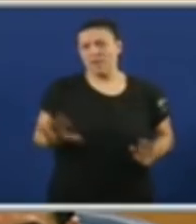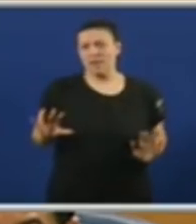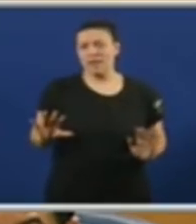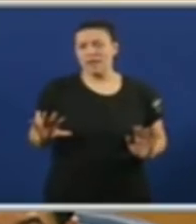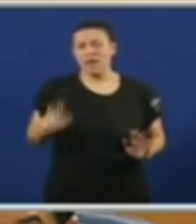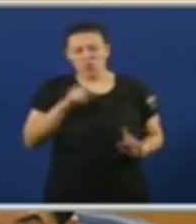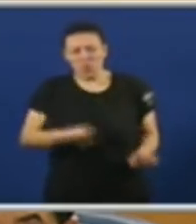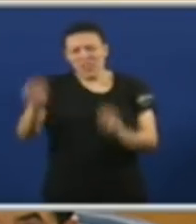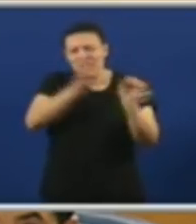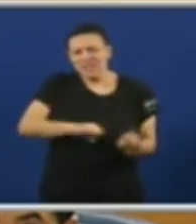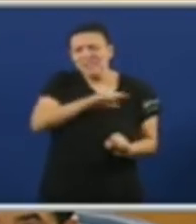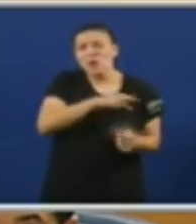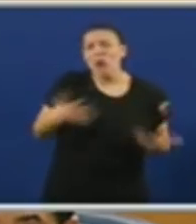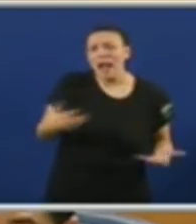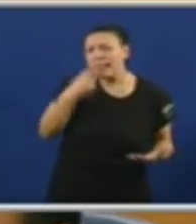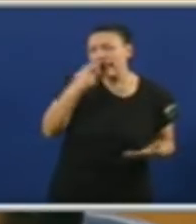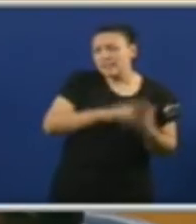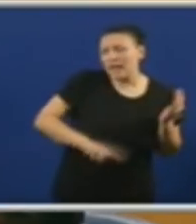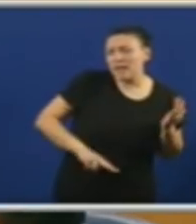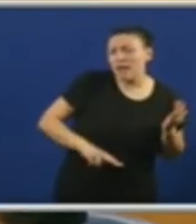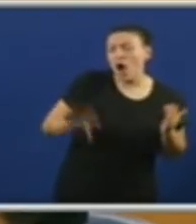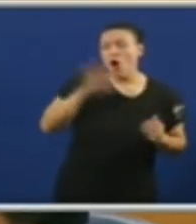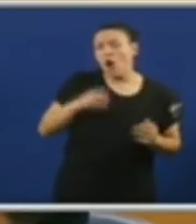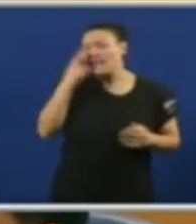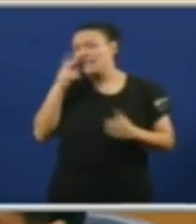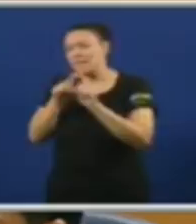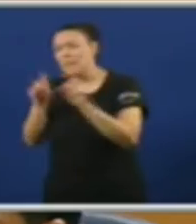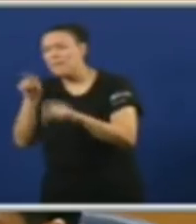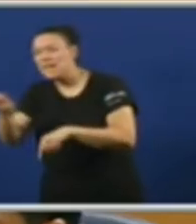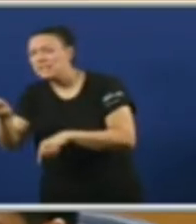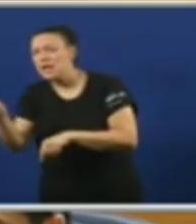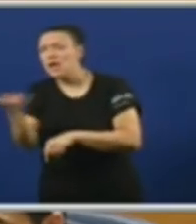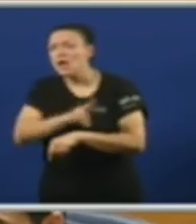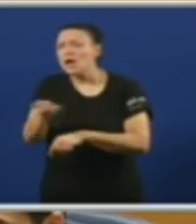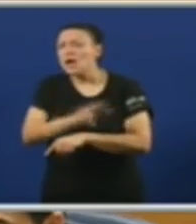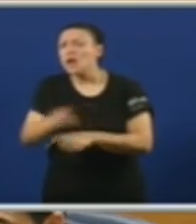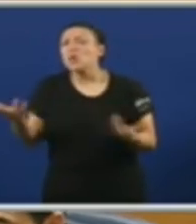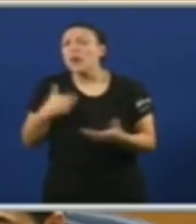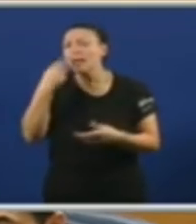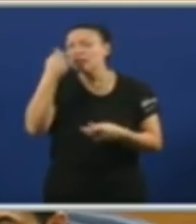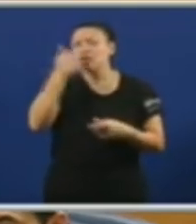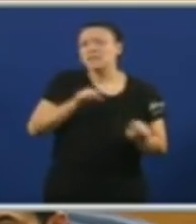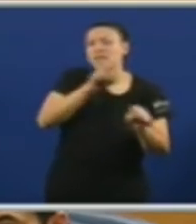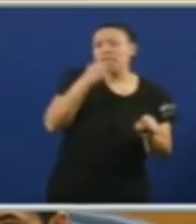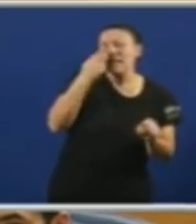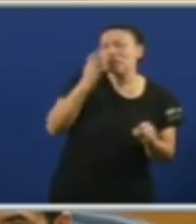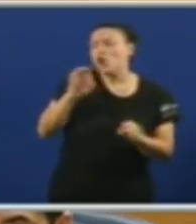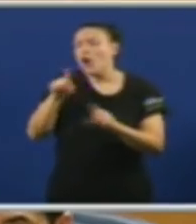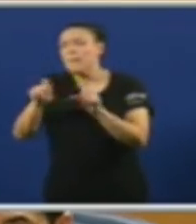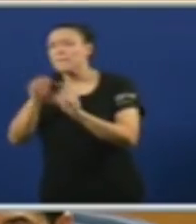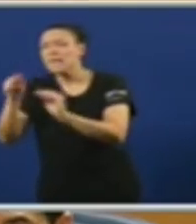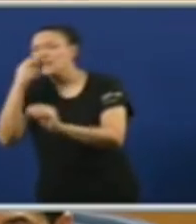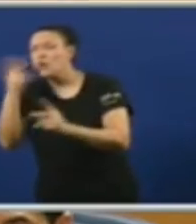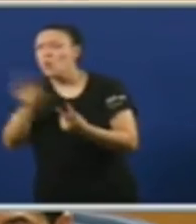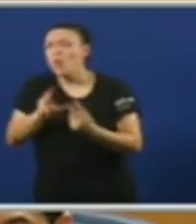vostede que está defendendo O interese dos galegos E das galegas Ou que a Audasa Siga tendo beneficios multimillonarios Está claro O señor Feijó